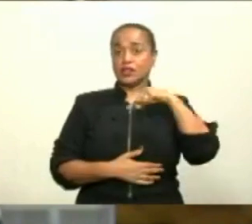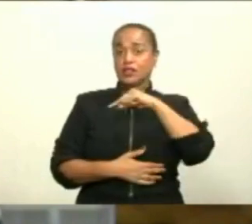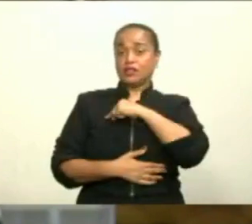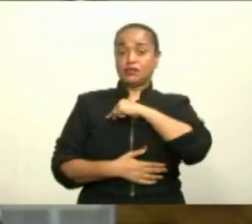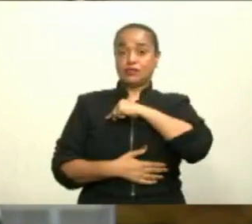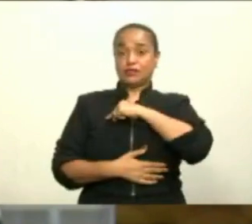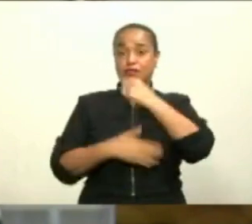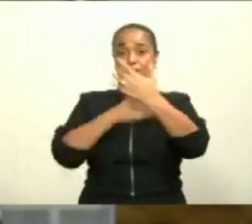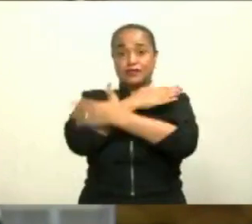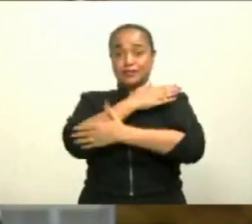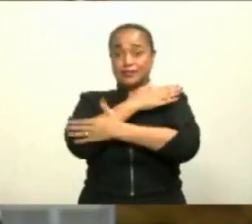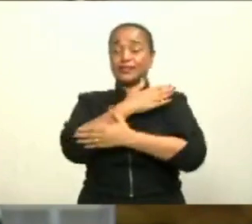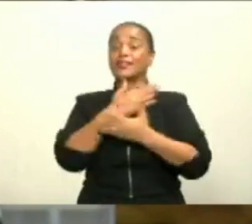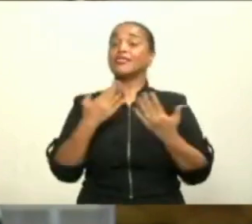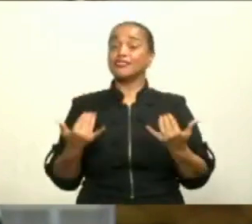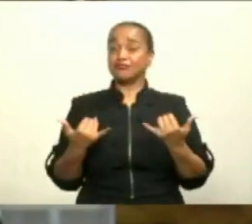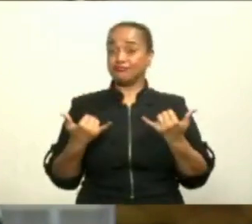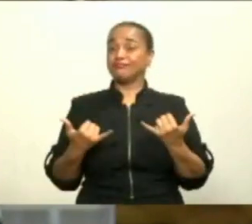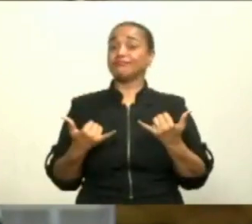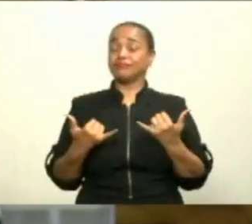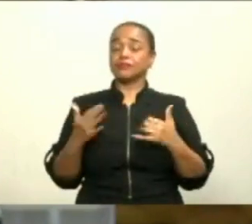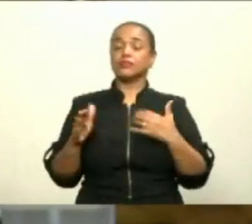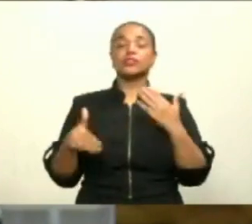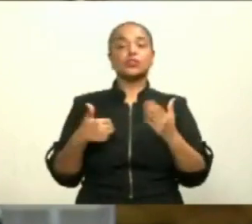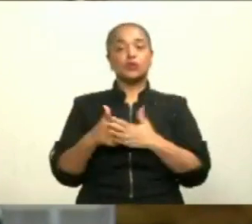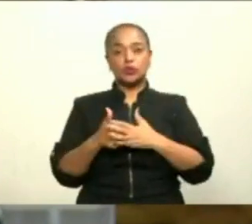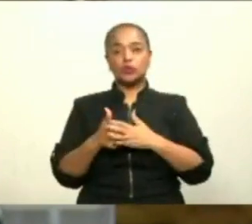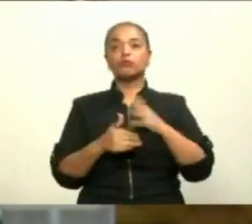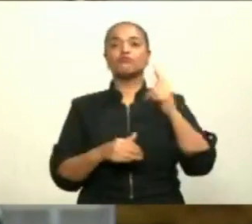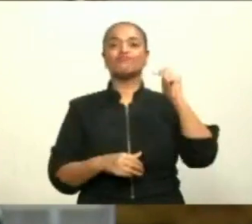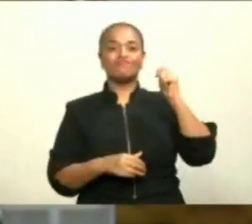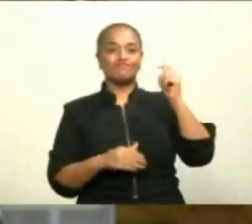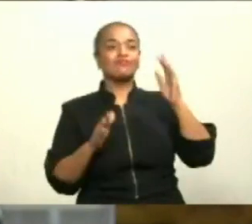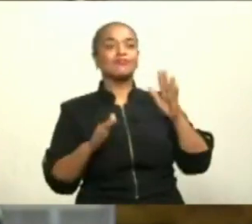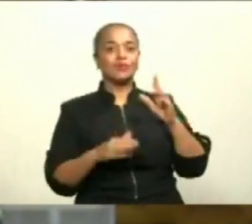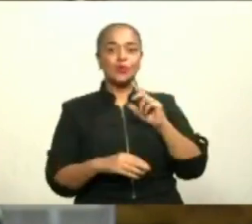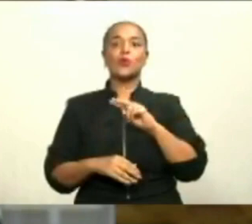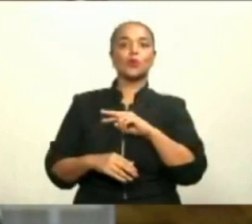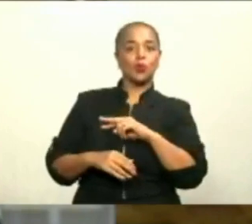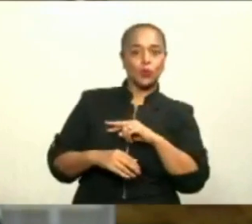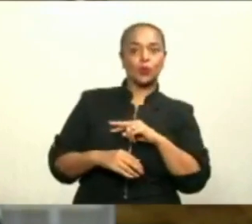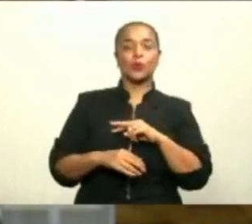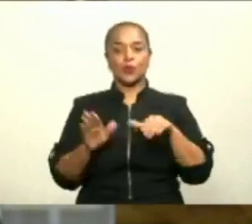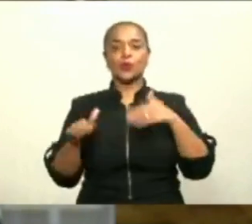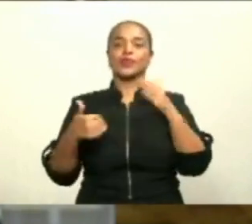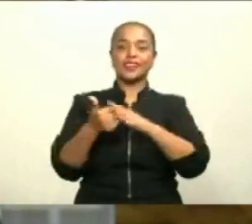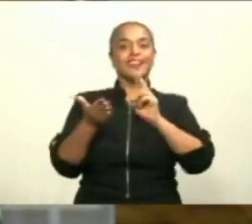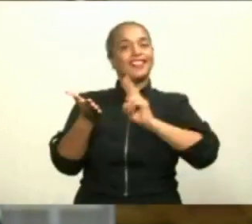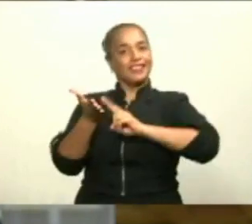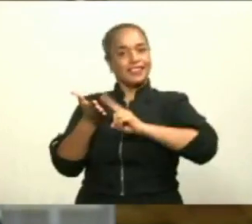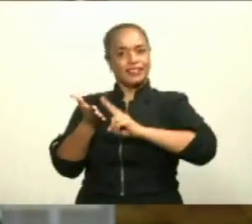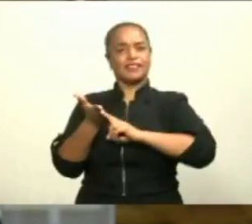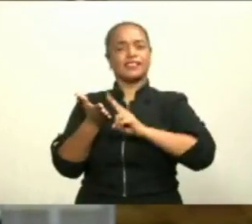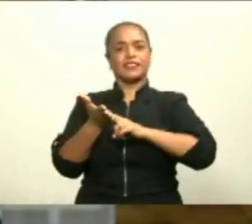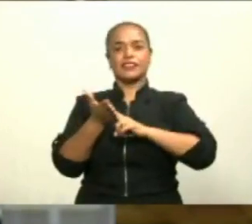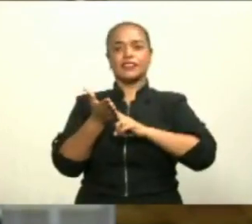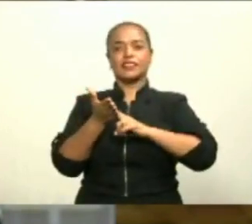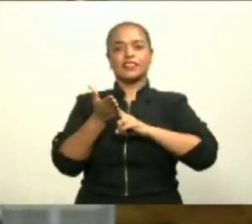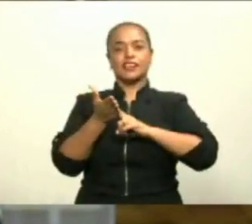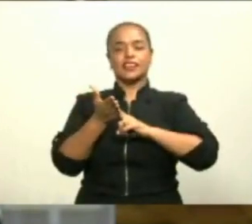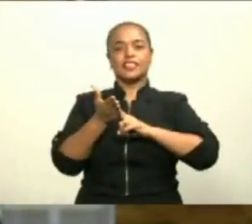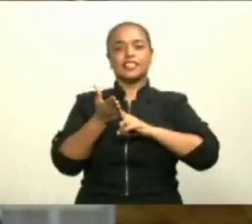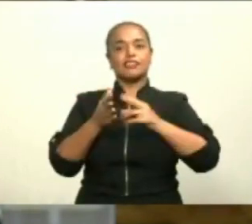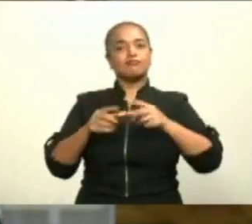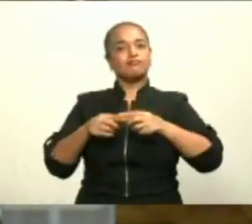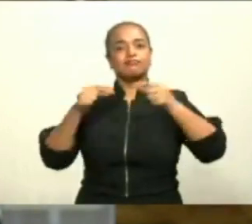estamos siendo hoy todos testigos de lo que será la firma de este gran acuerdo